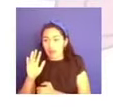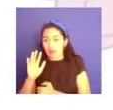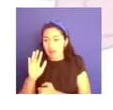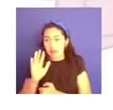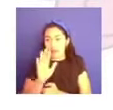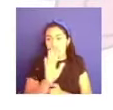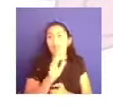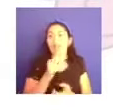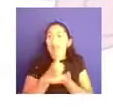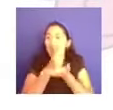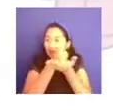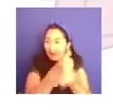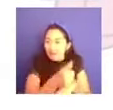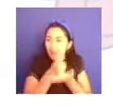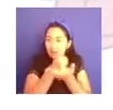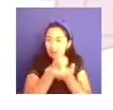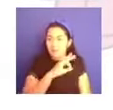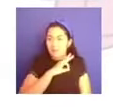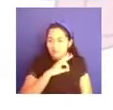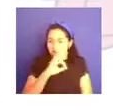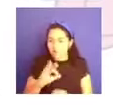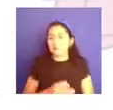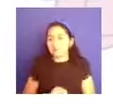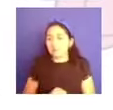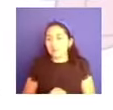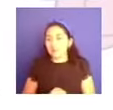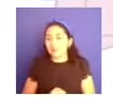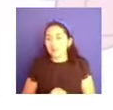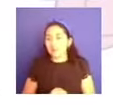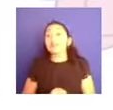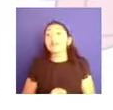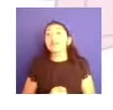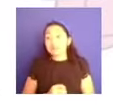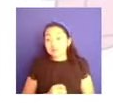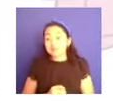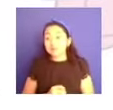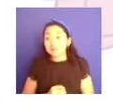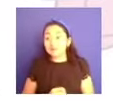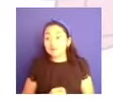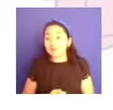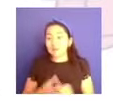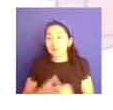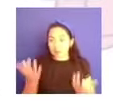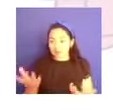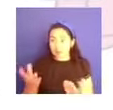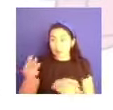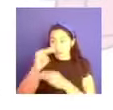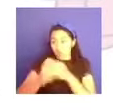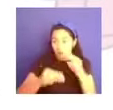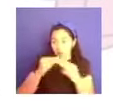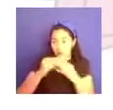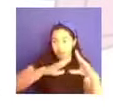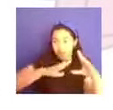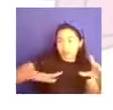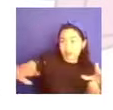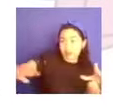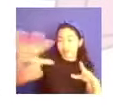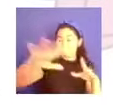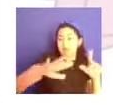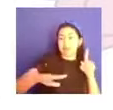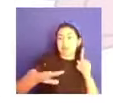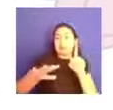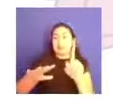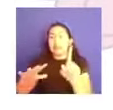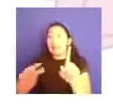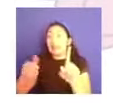esto es algo muy importante. Por ello, para poder hablar la relación entre el mundo psicosocial y la parte de salud mental,